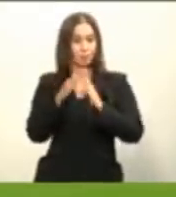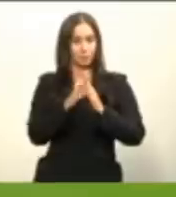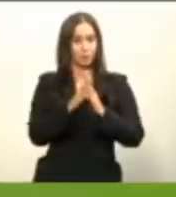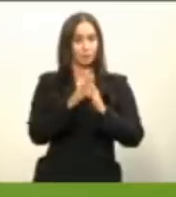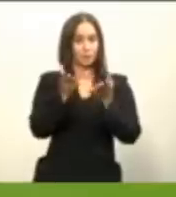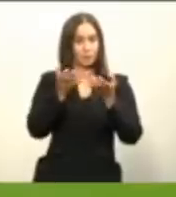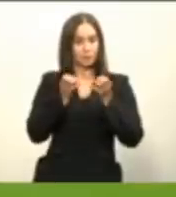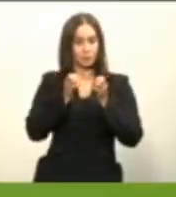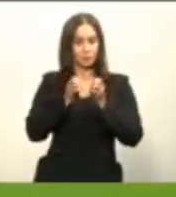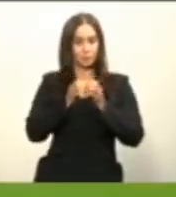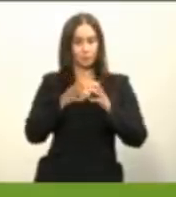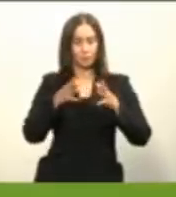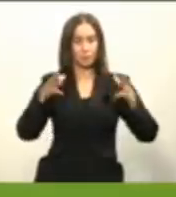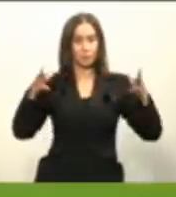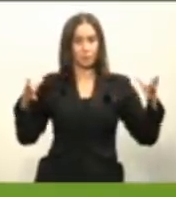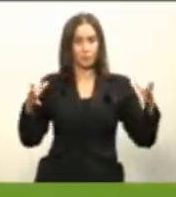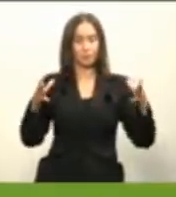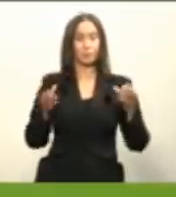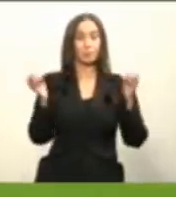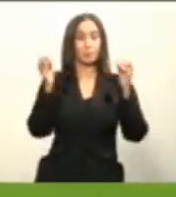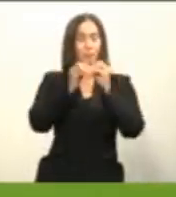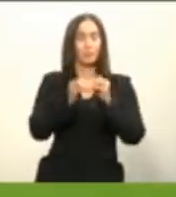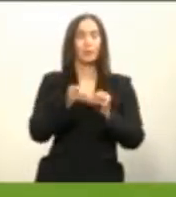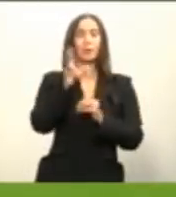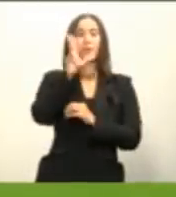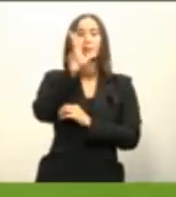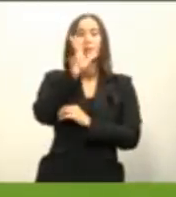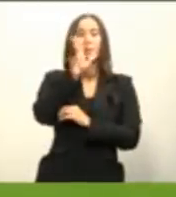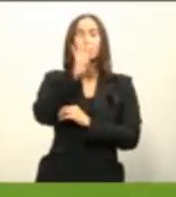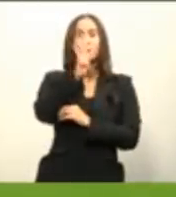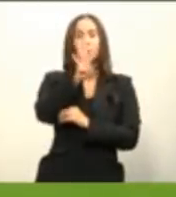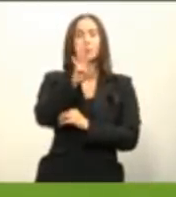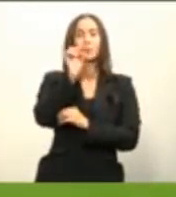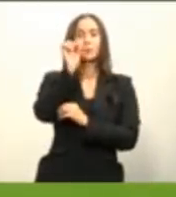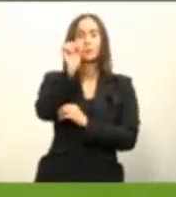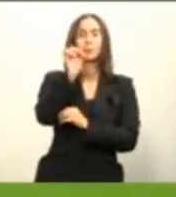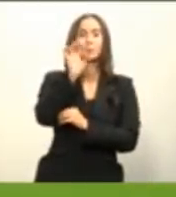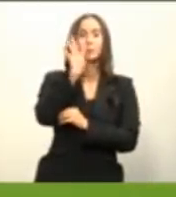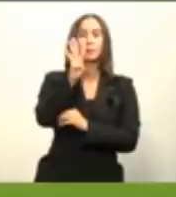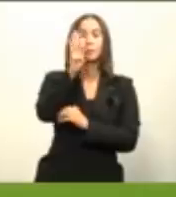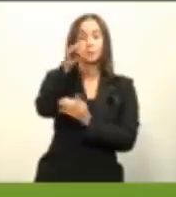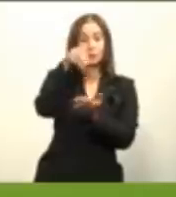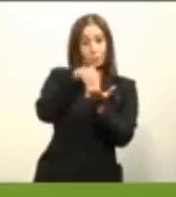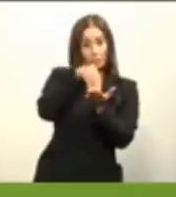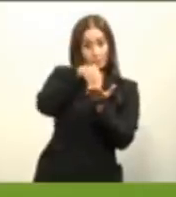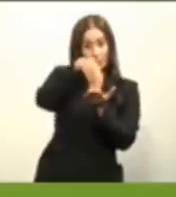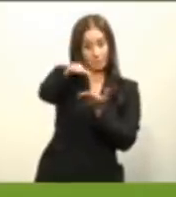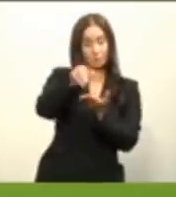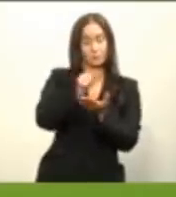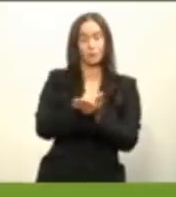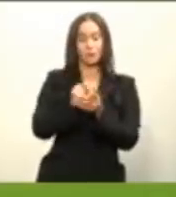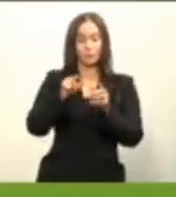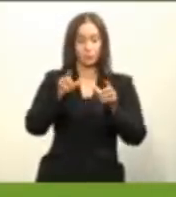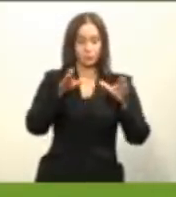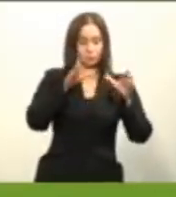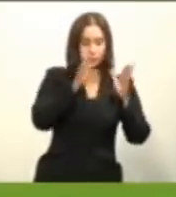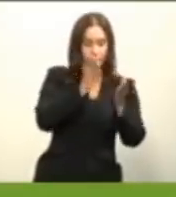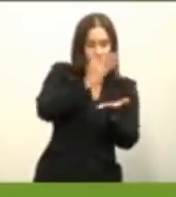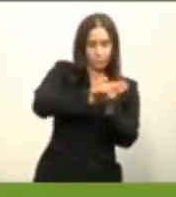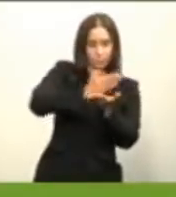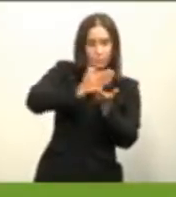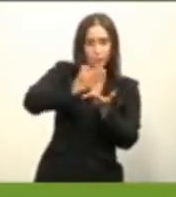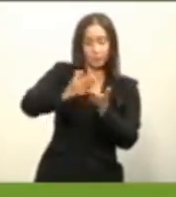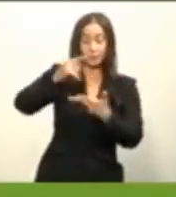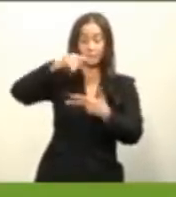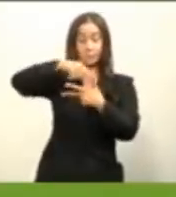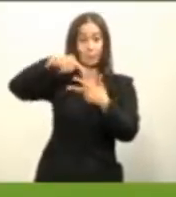ampliar a un rango de hasta 4.5 millones lo hemos dividido para poder abarcar toda la población lo hemos dividido en